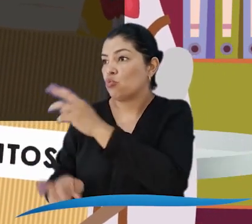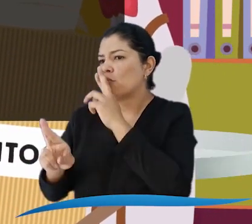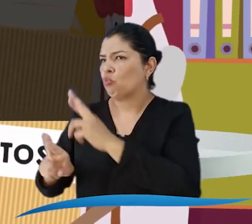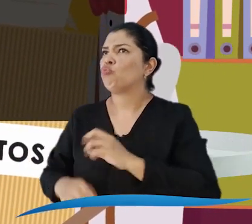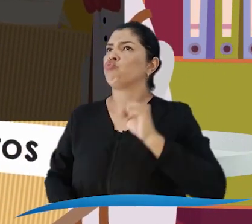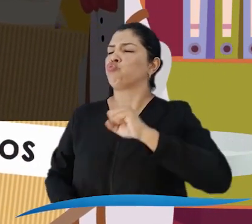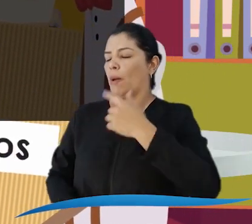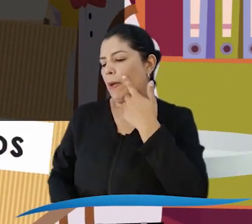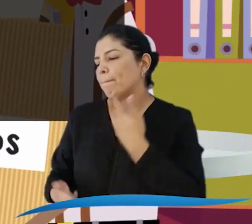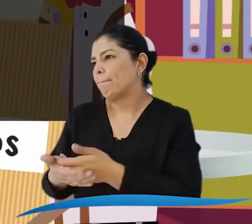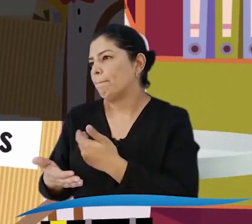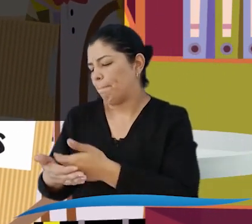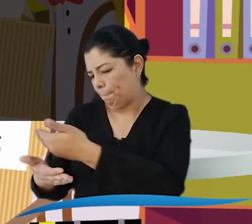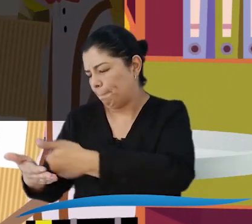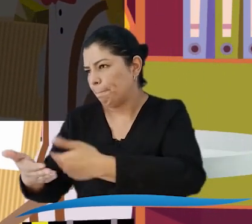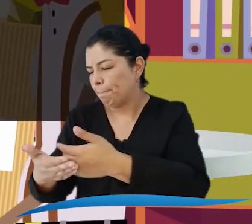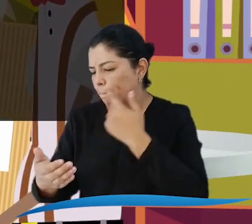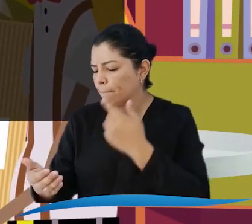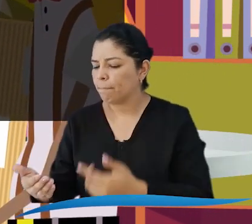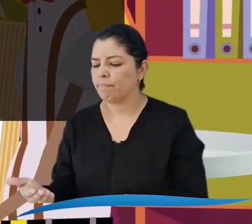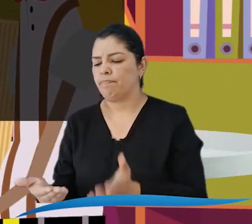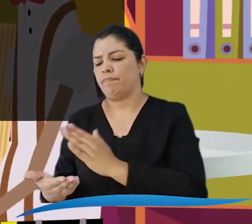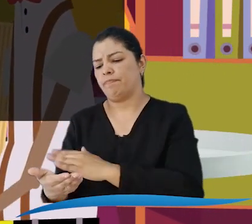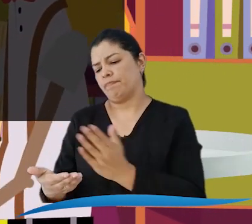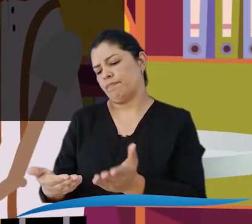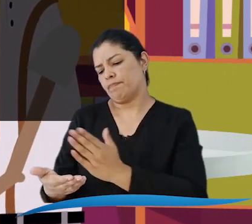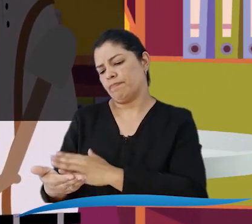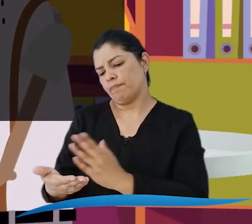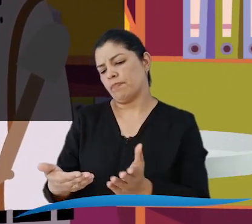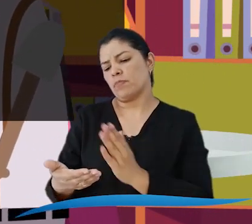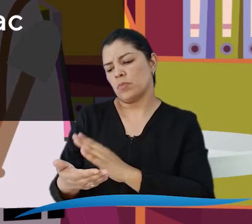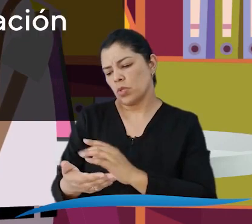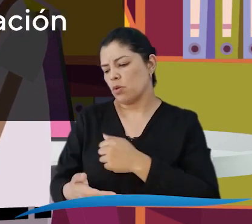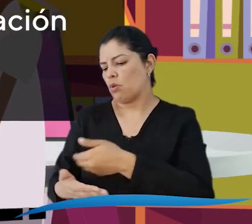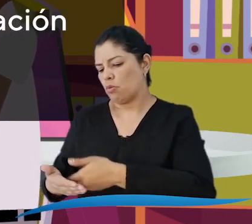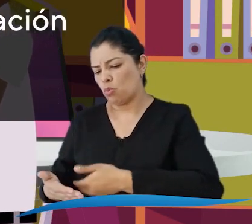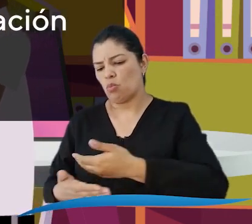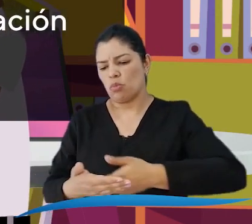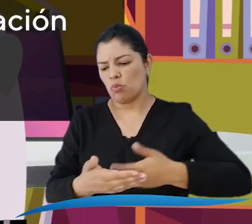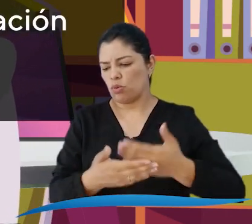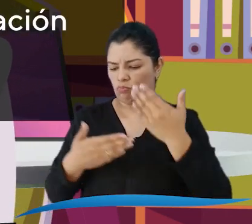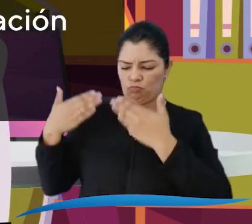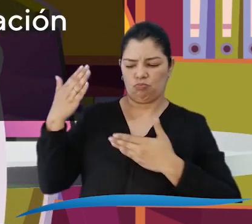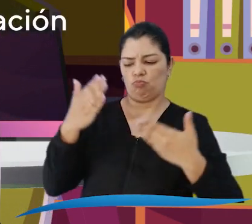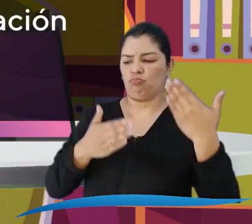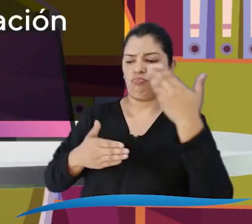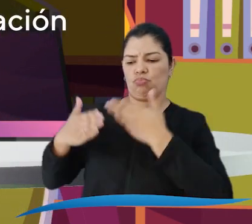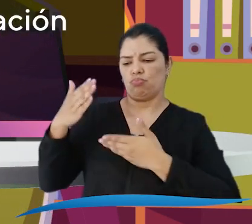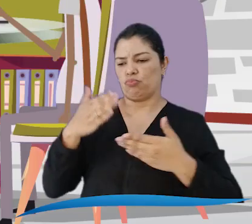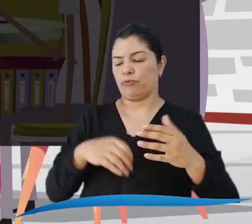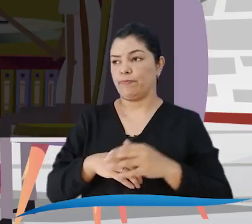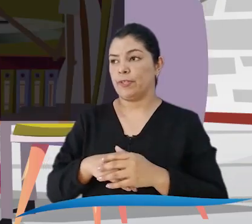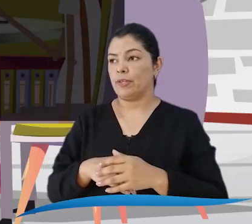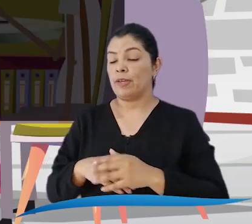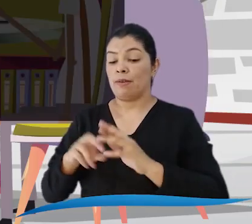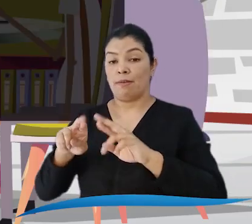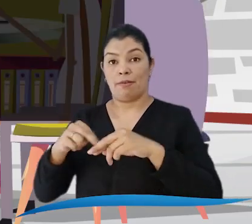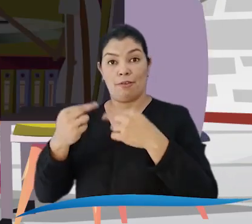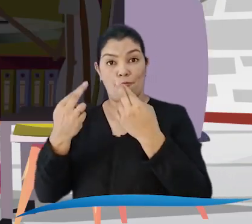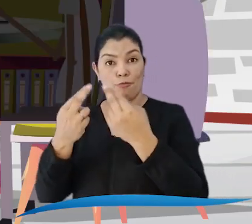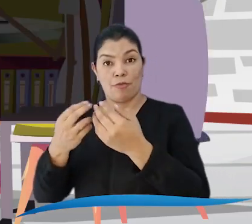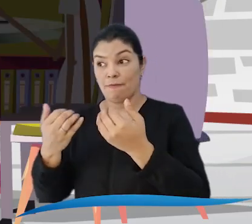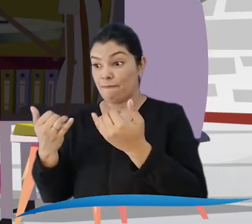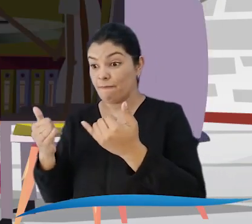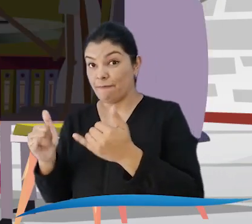las respuestas que se daban estuvieran basadas en hechos comprobables, por lo que se analizó la información contenida en tales documentos. Finalmente,